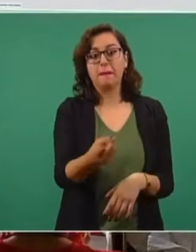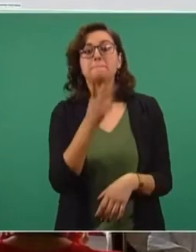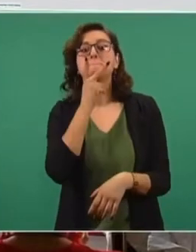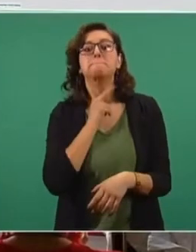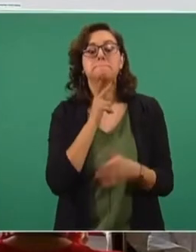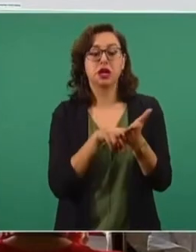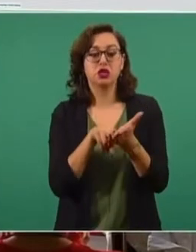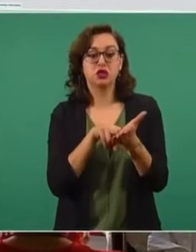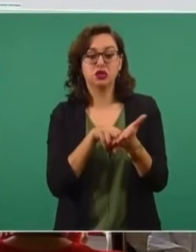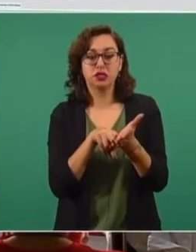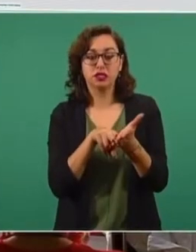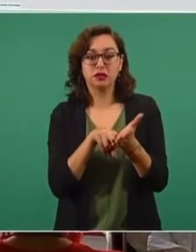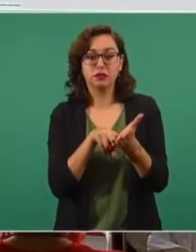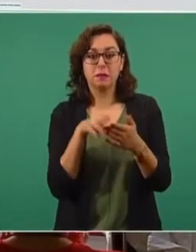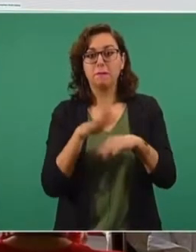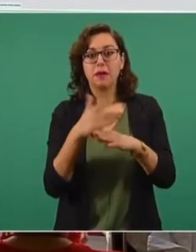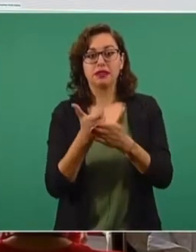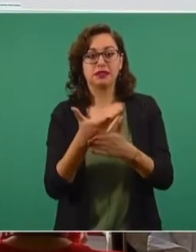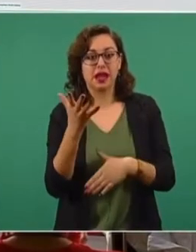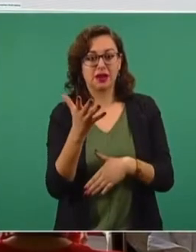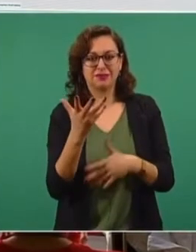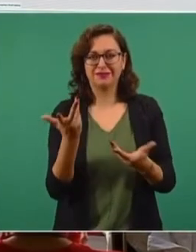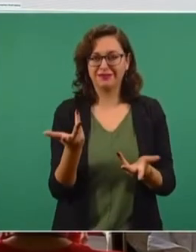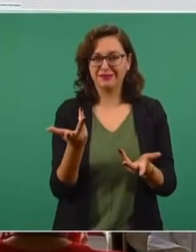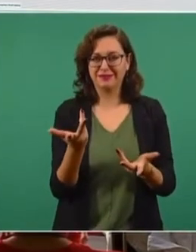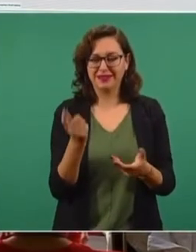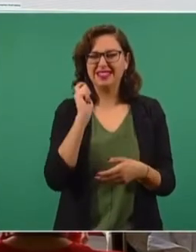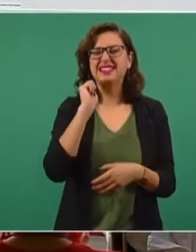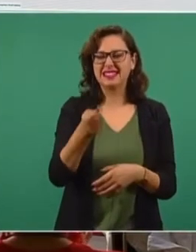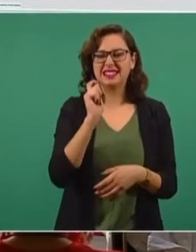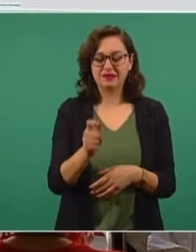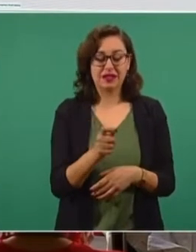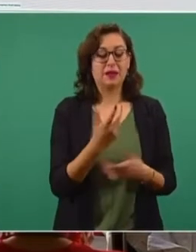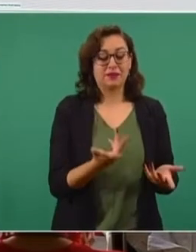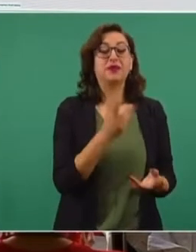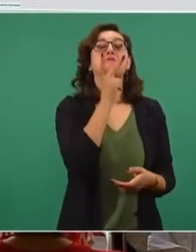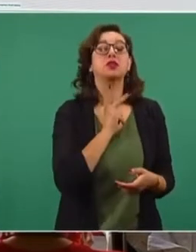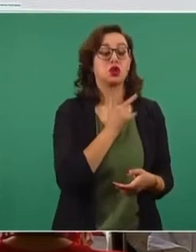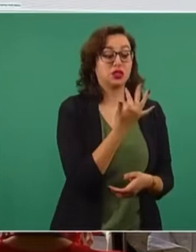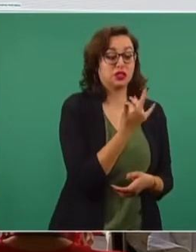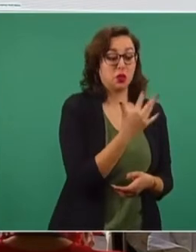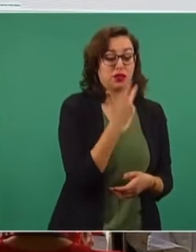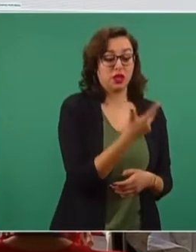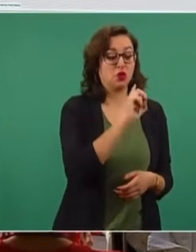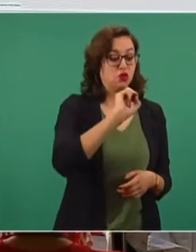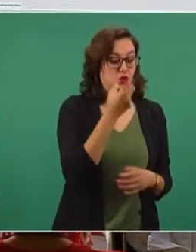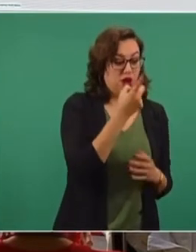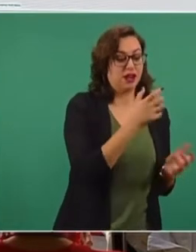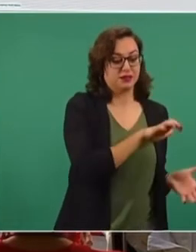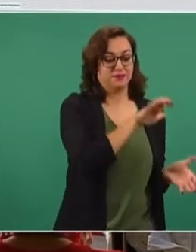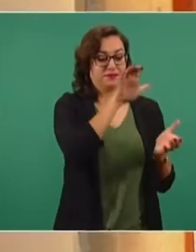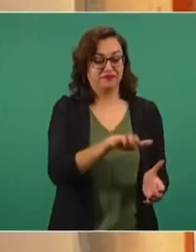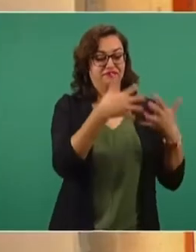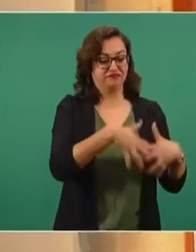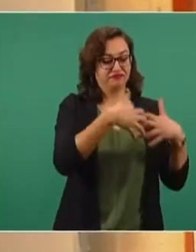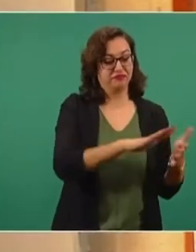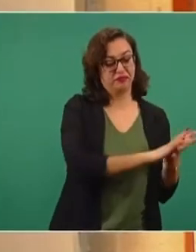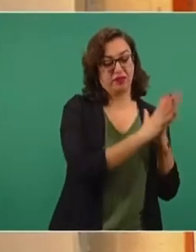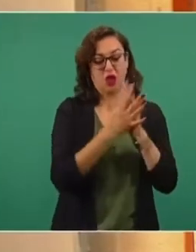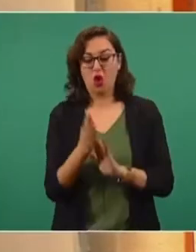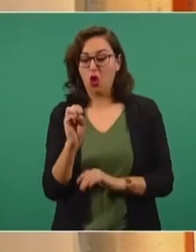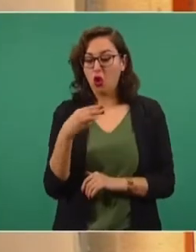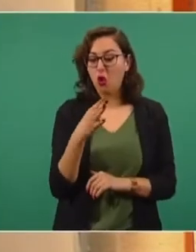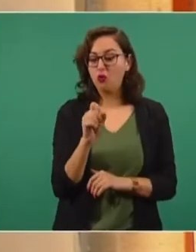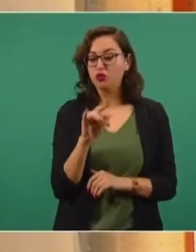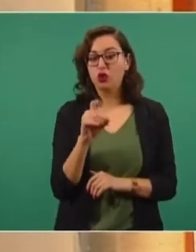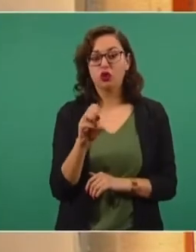que le da origen, es decir, metemos crudo de 58 dólares y sacamos un combustóleo, un porcentaje de combustóleo que tiene un precio menor